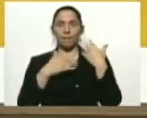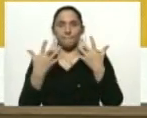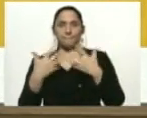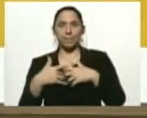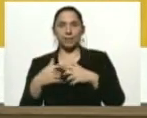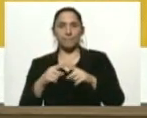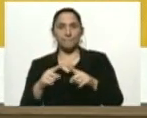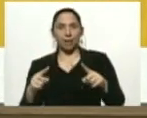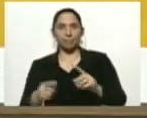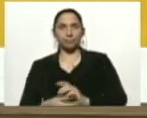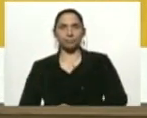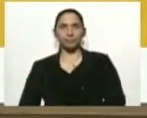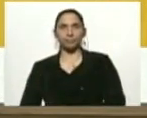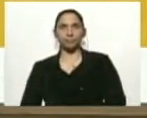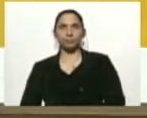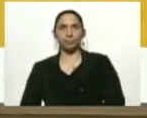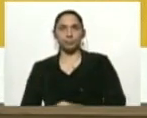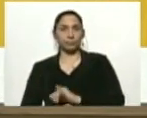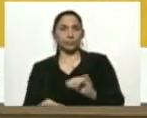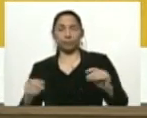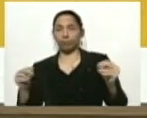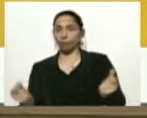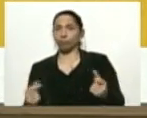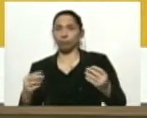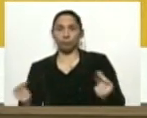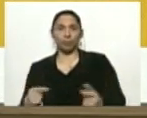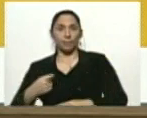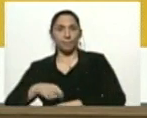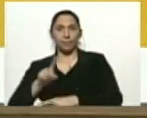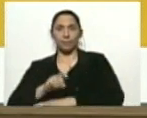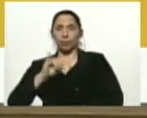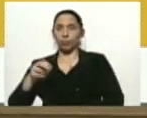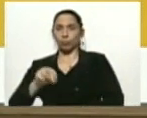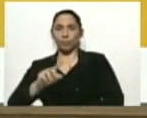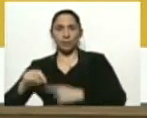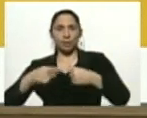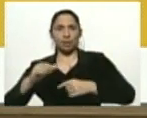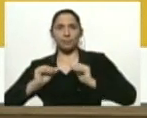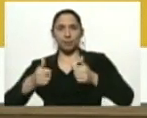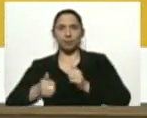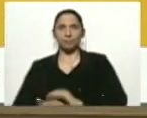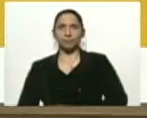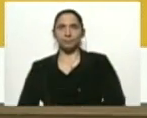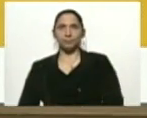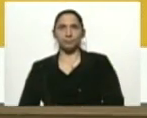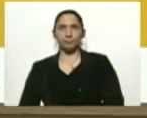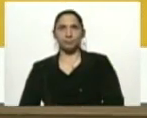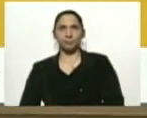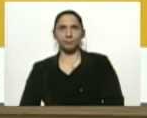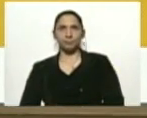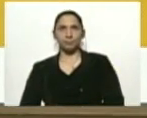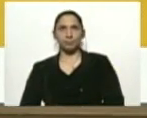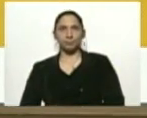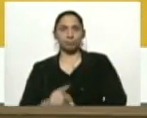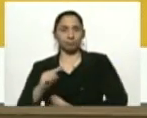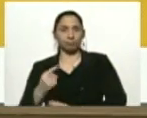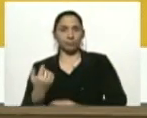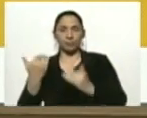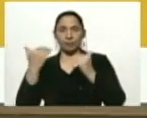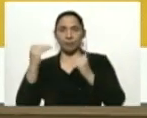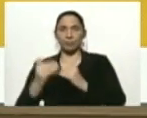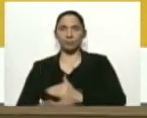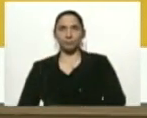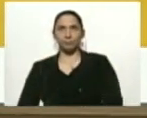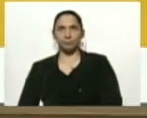para que, bueno, ya se activen. Primero de junio, mañana, primero de junio, en esta primera etapa